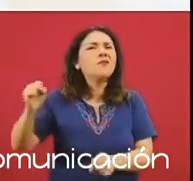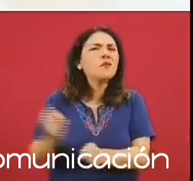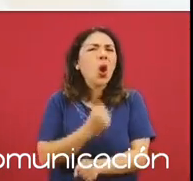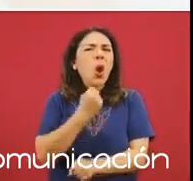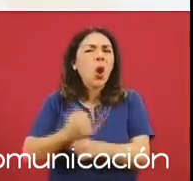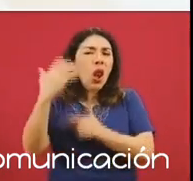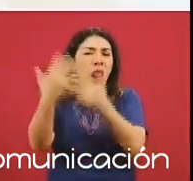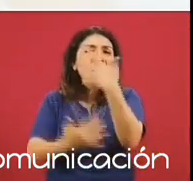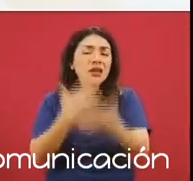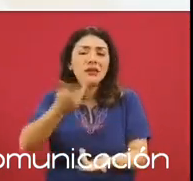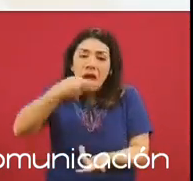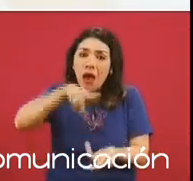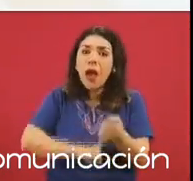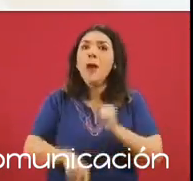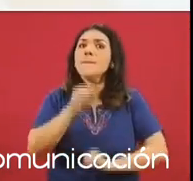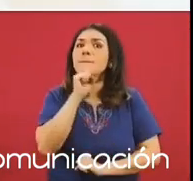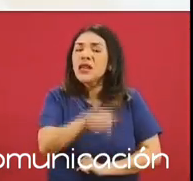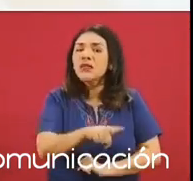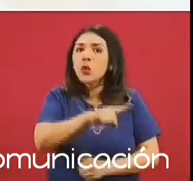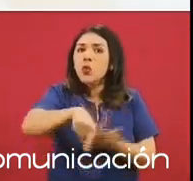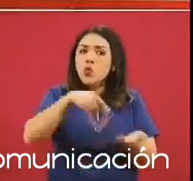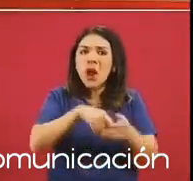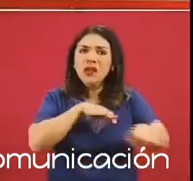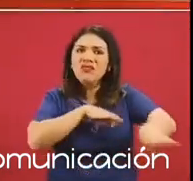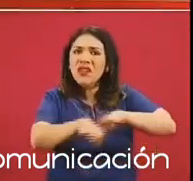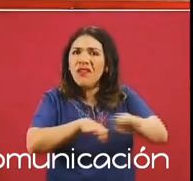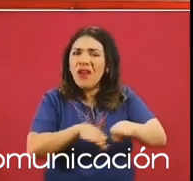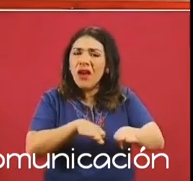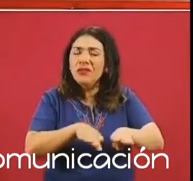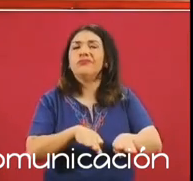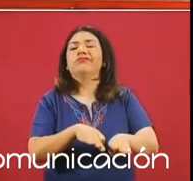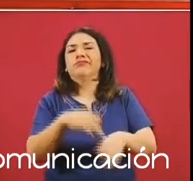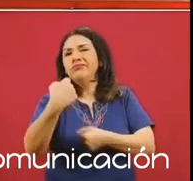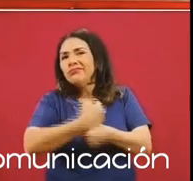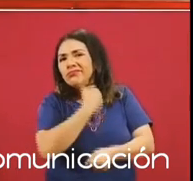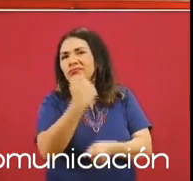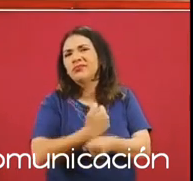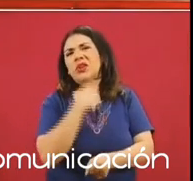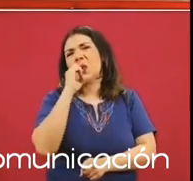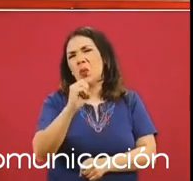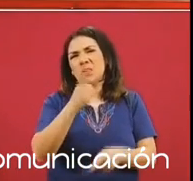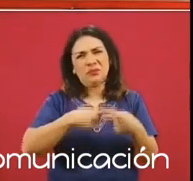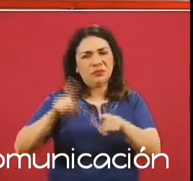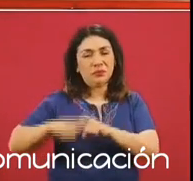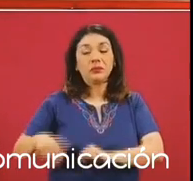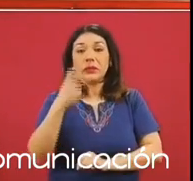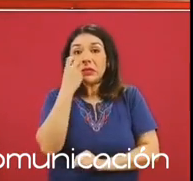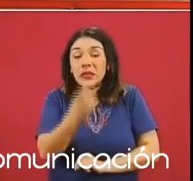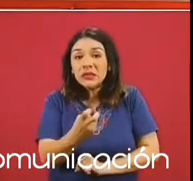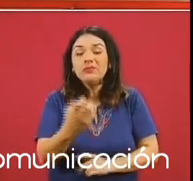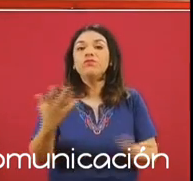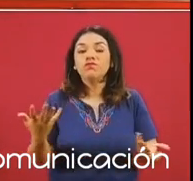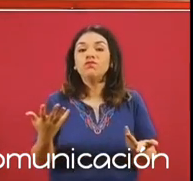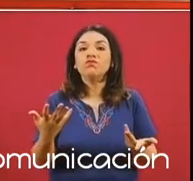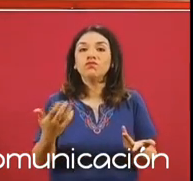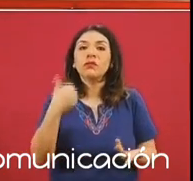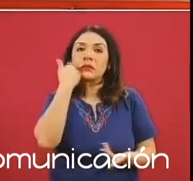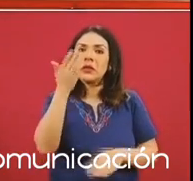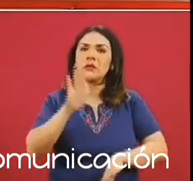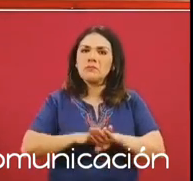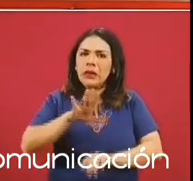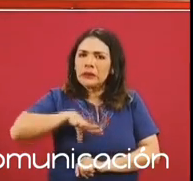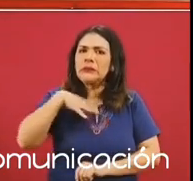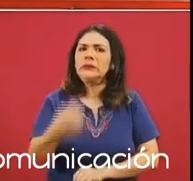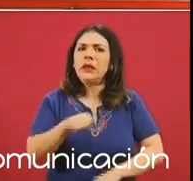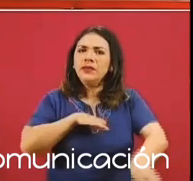violencia dentro de los propios centros de trabajo y en ese sentido se trabajó